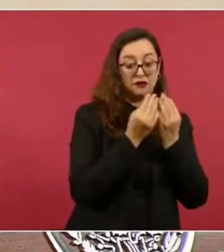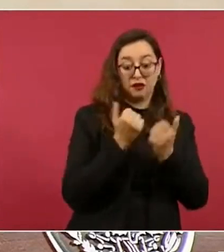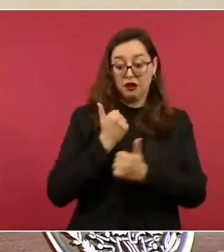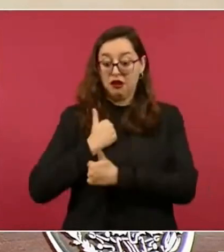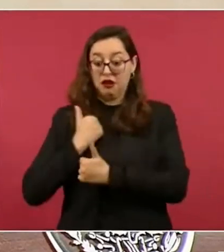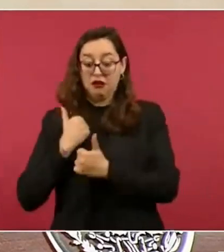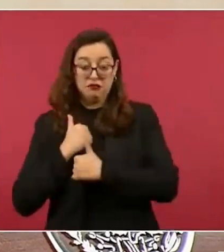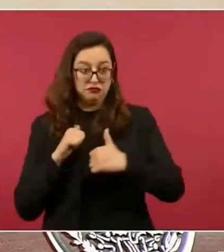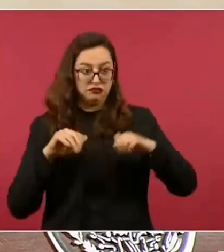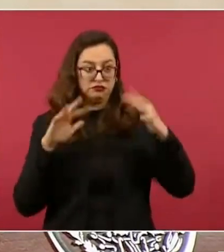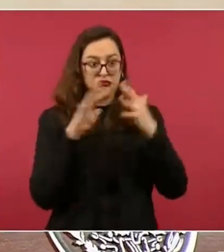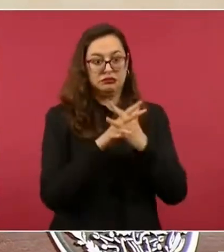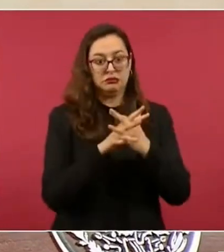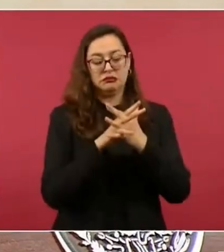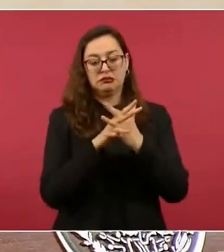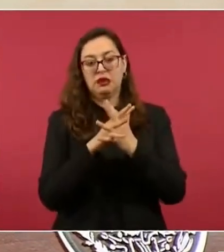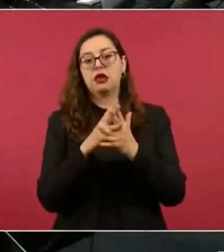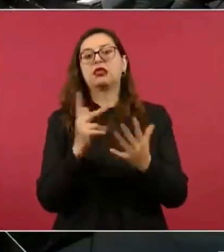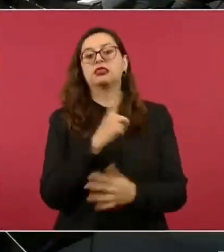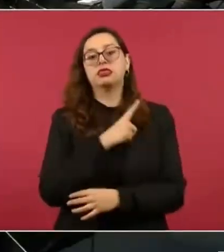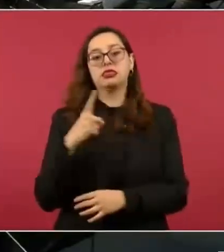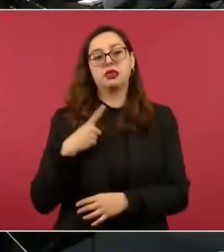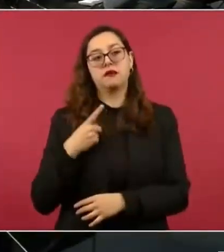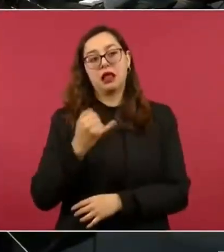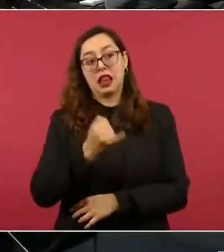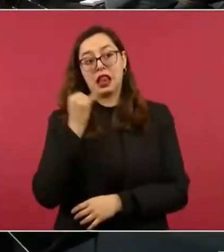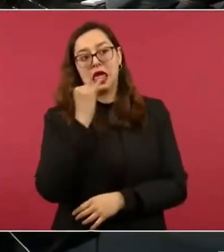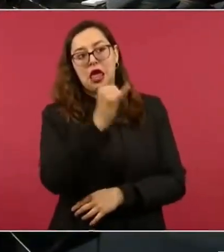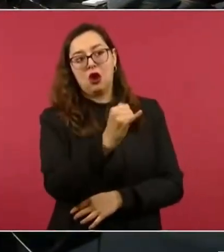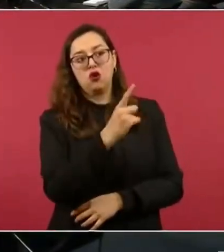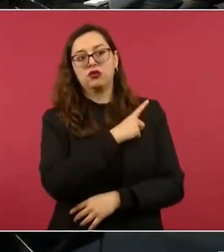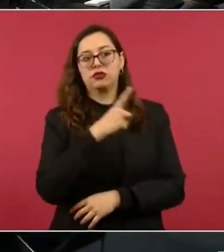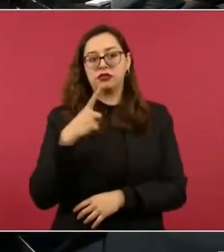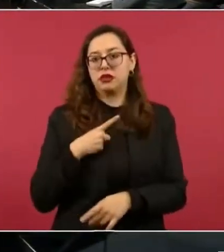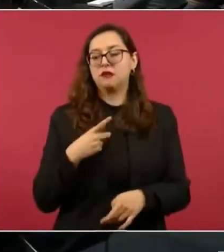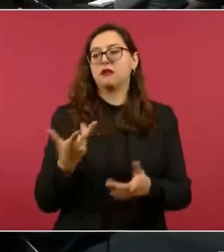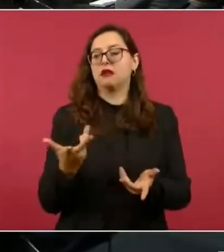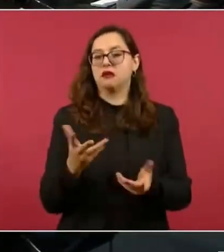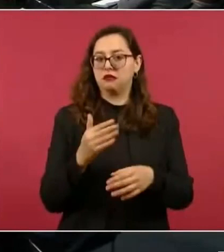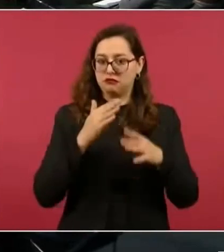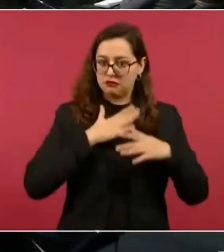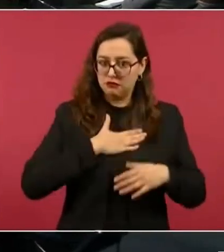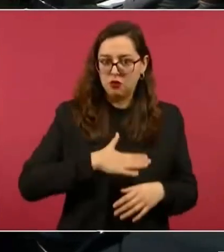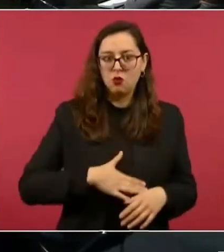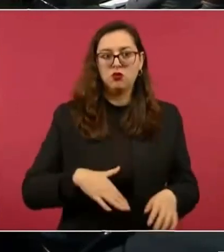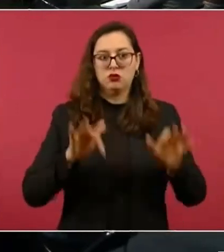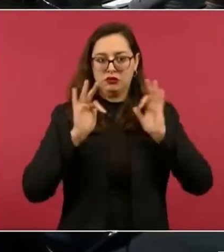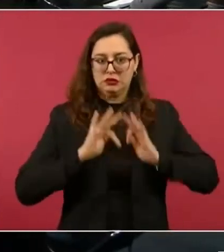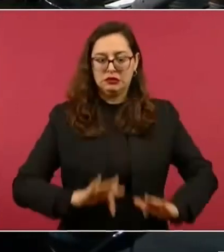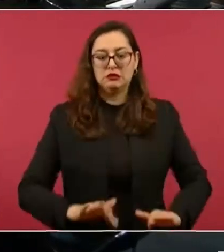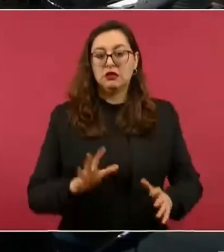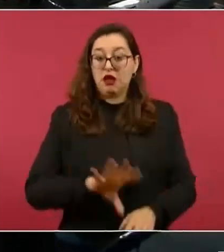como era antes, que